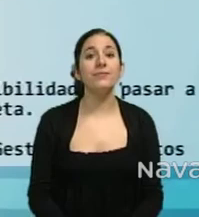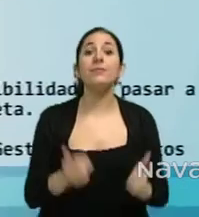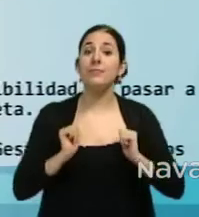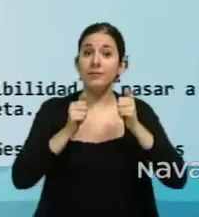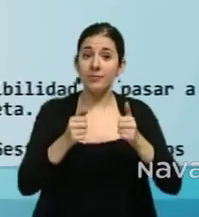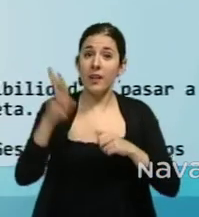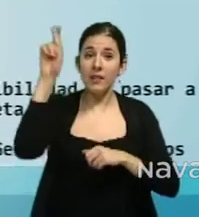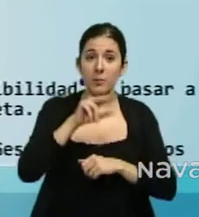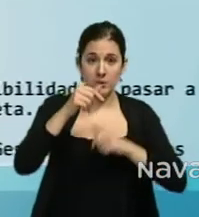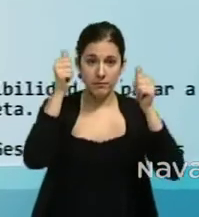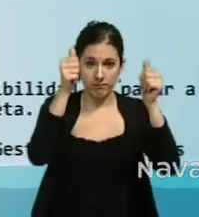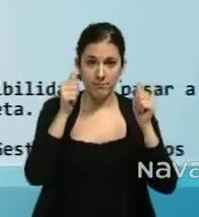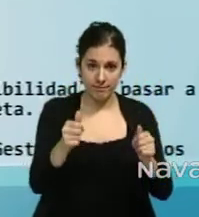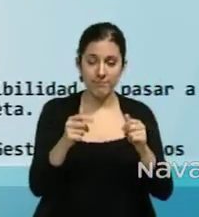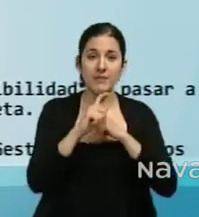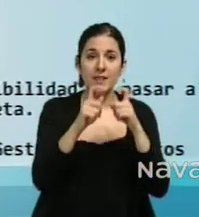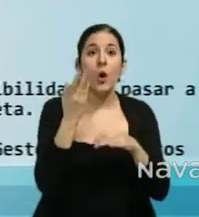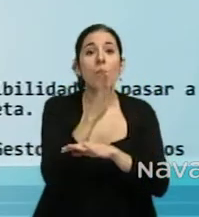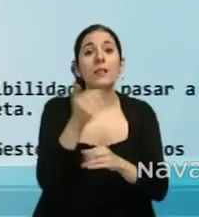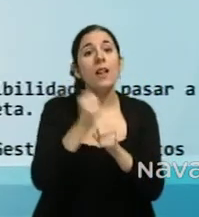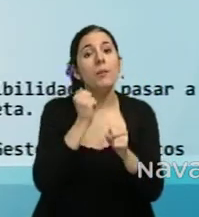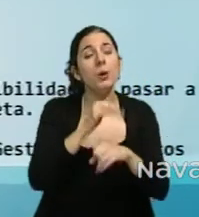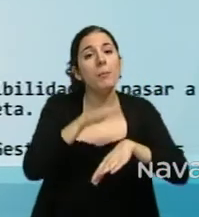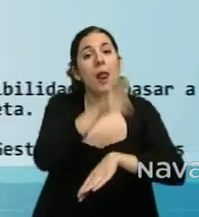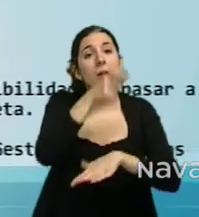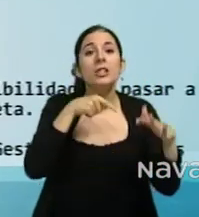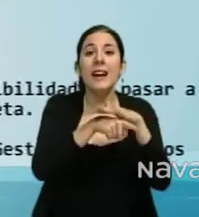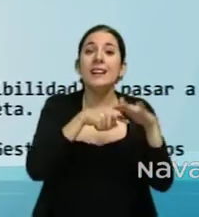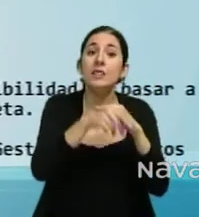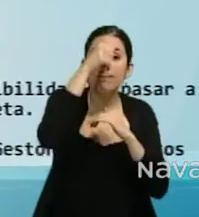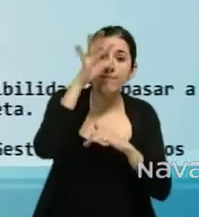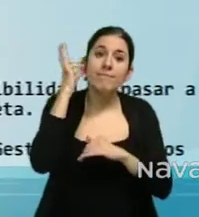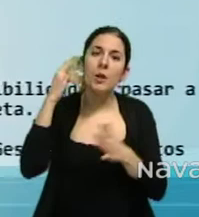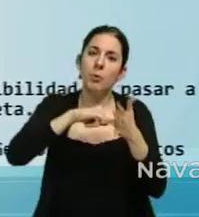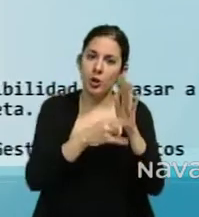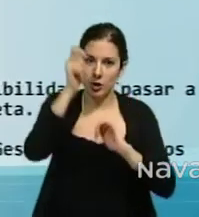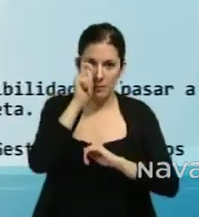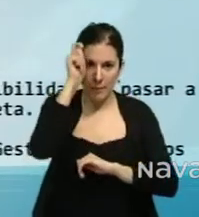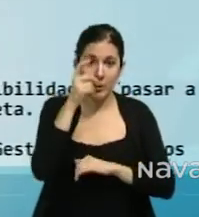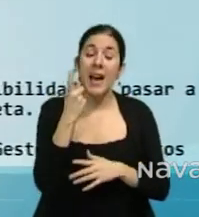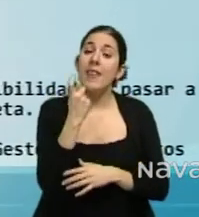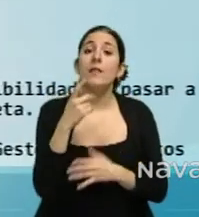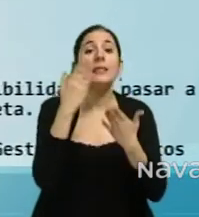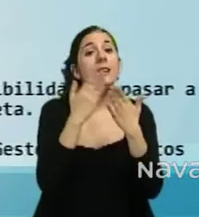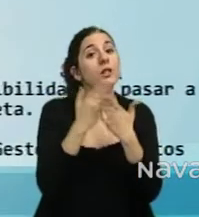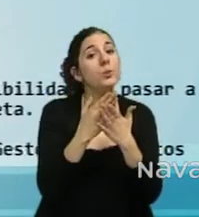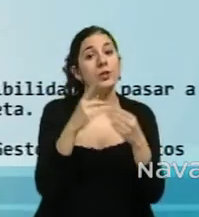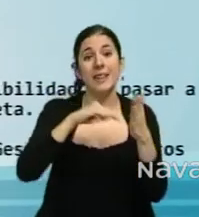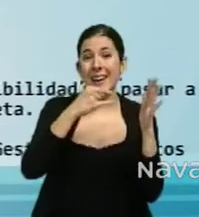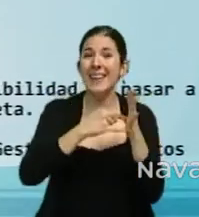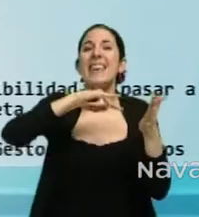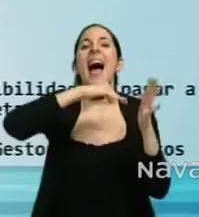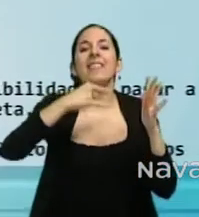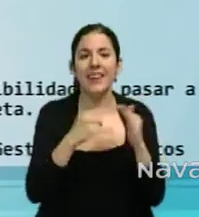Comenzamos el repaso de nuestro tablón de anuncios con una oferta de empleo para un gestor o gestora de proyectos en Pamplona. Se requieren estudios en Ingeniería